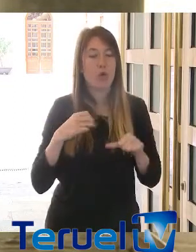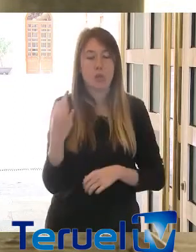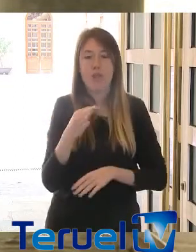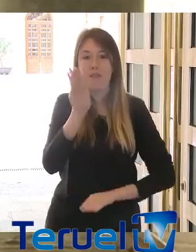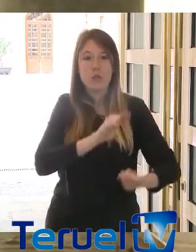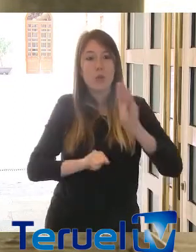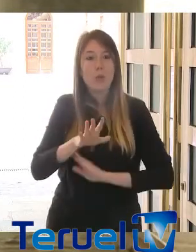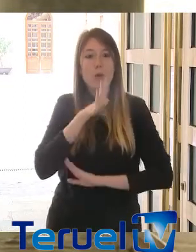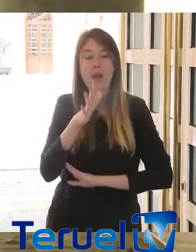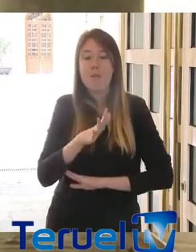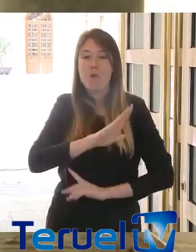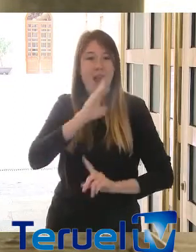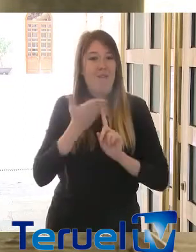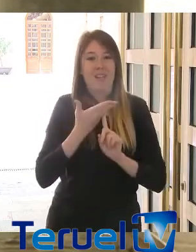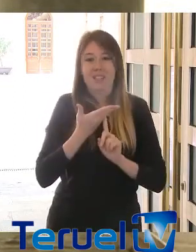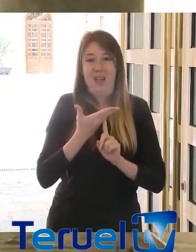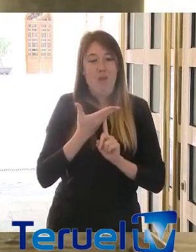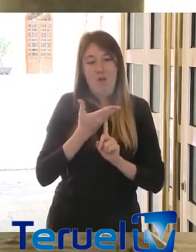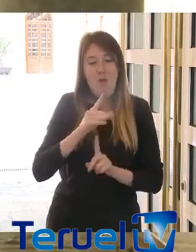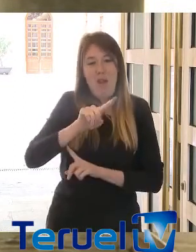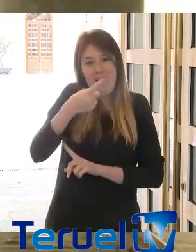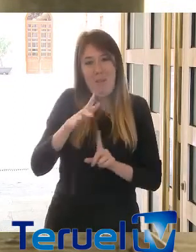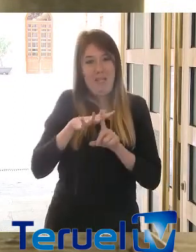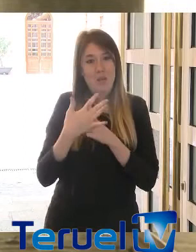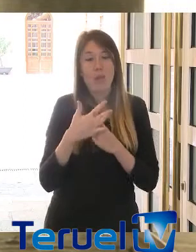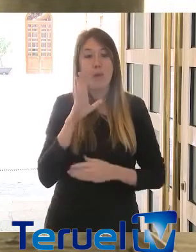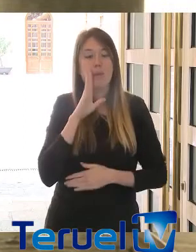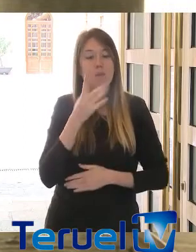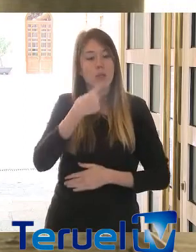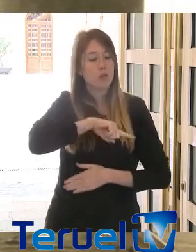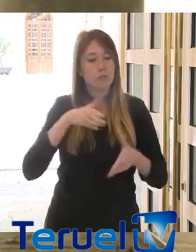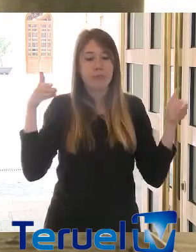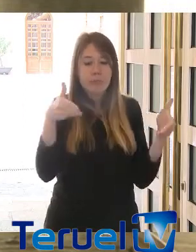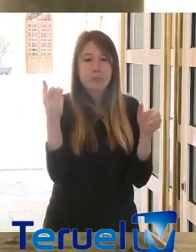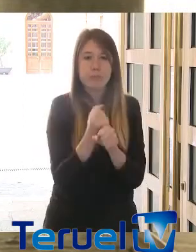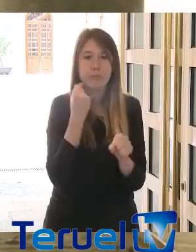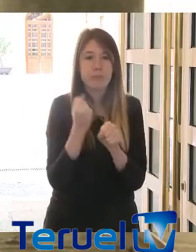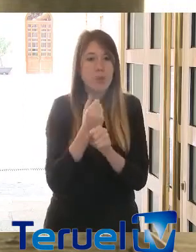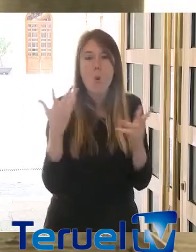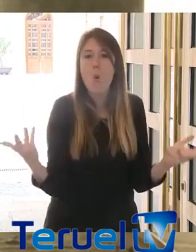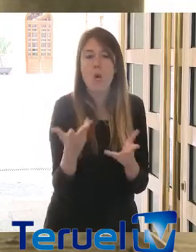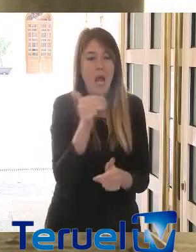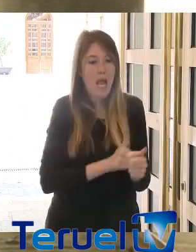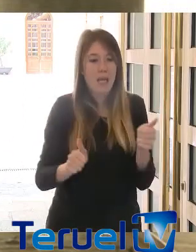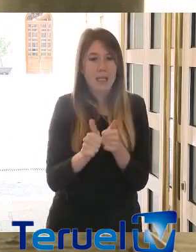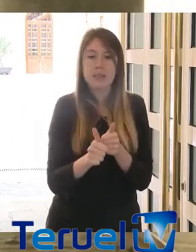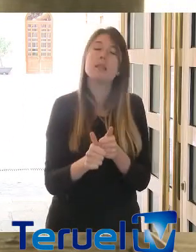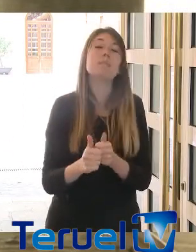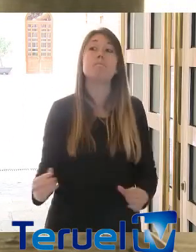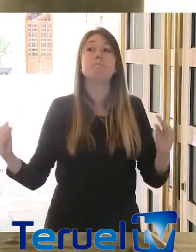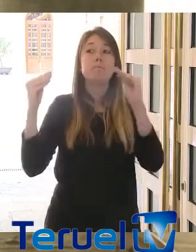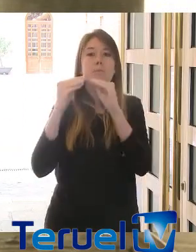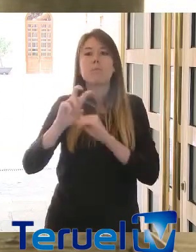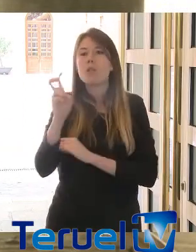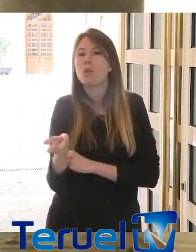uno de los más damnificados de esta situación. A eso nos vamos a dedicar de manera urgente. Y hay coincidencia también